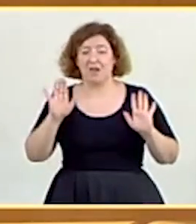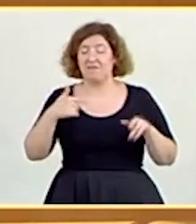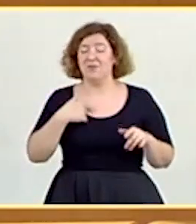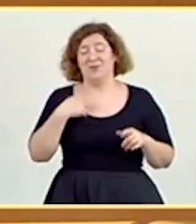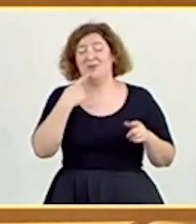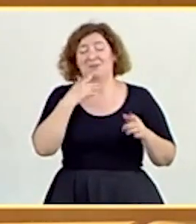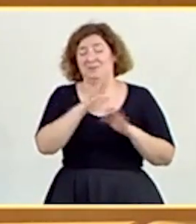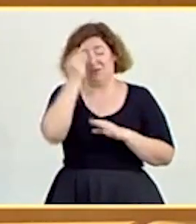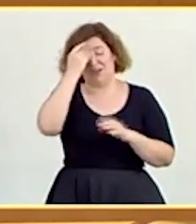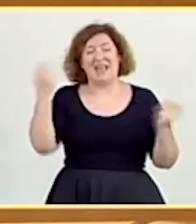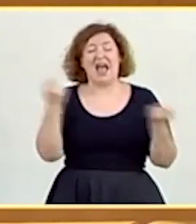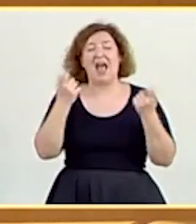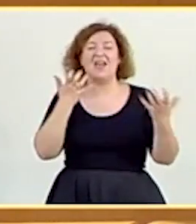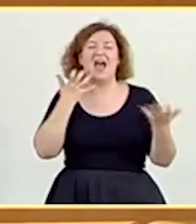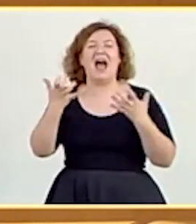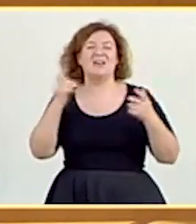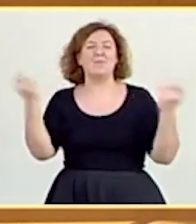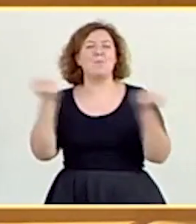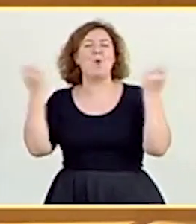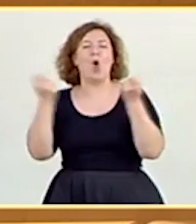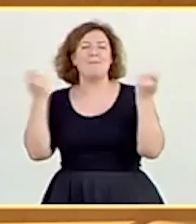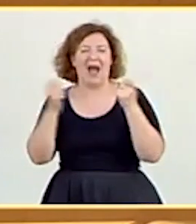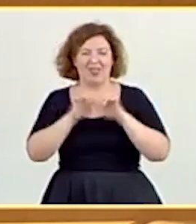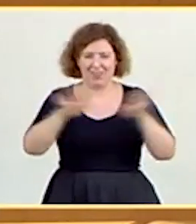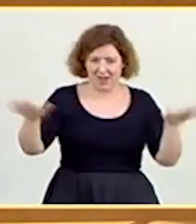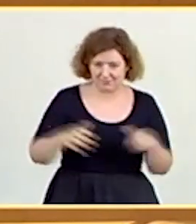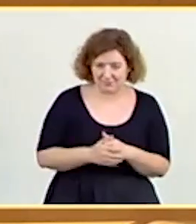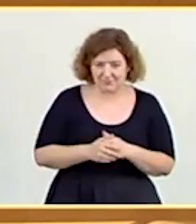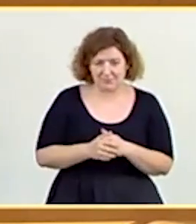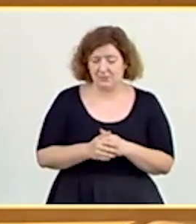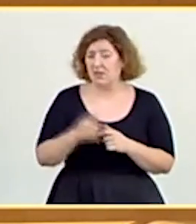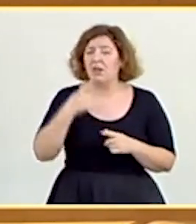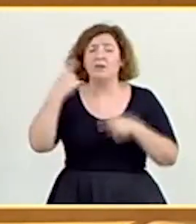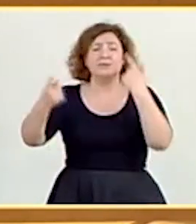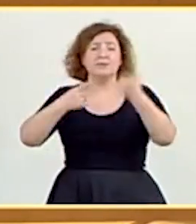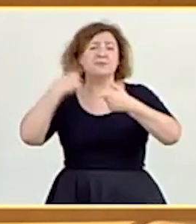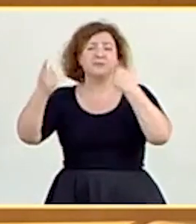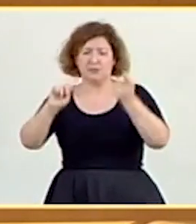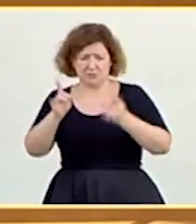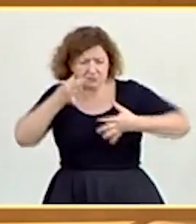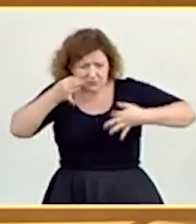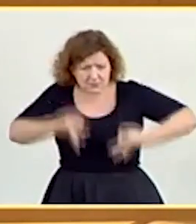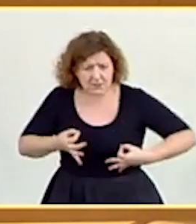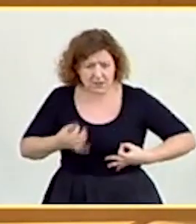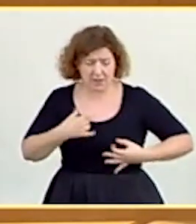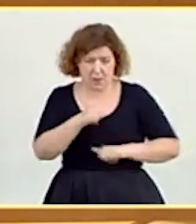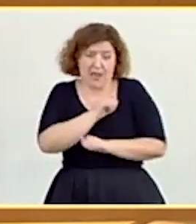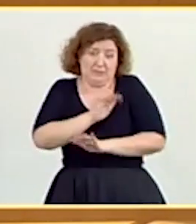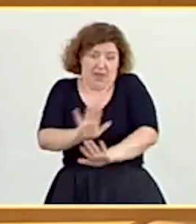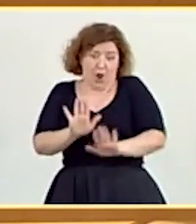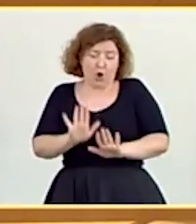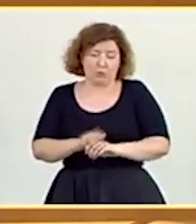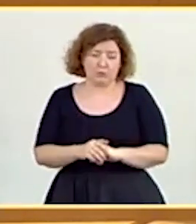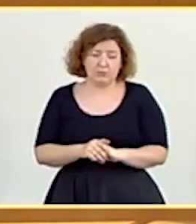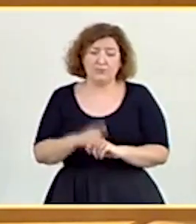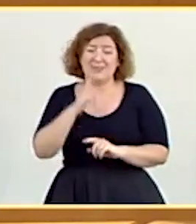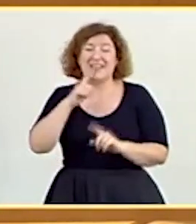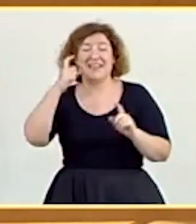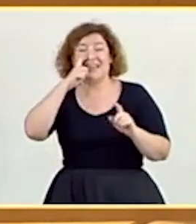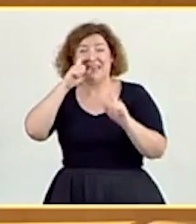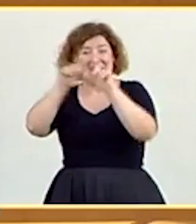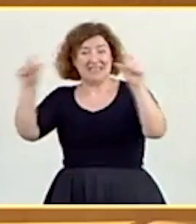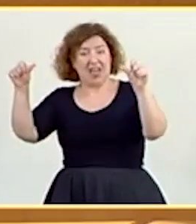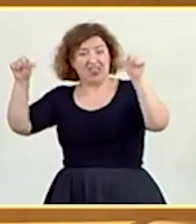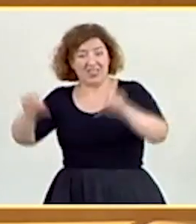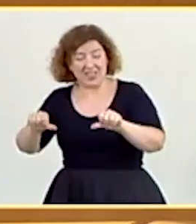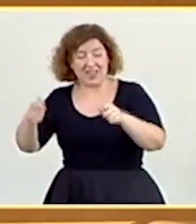propaganda. Yo espero que no se quede solamente ahí, que no sea solamente humo, porque lamentablemente ha tenido que cerrar Nissan para que ustedes se